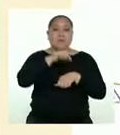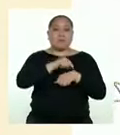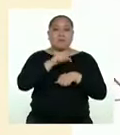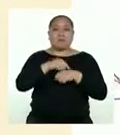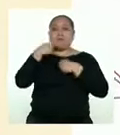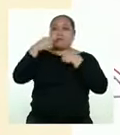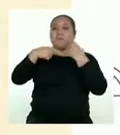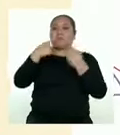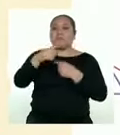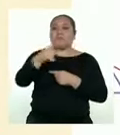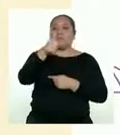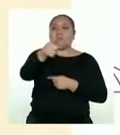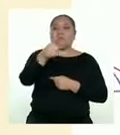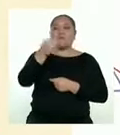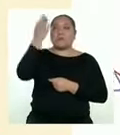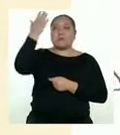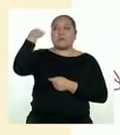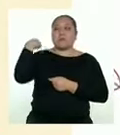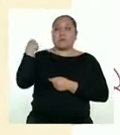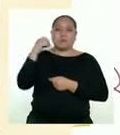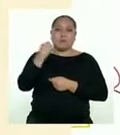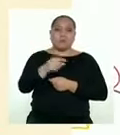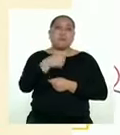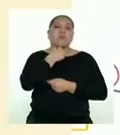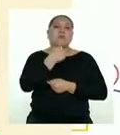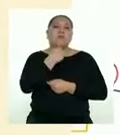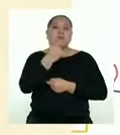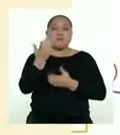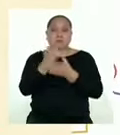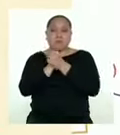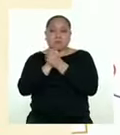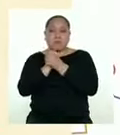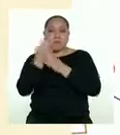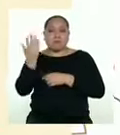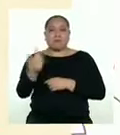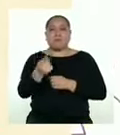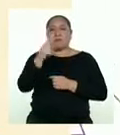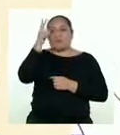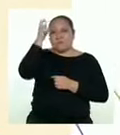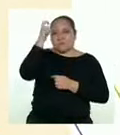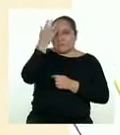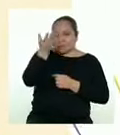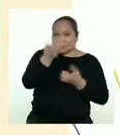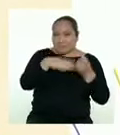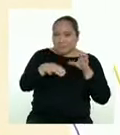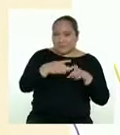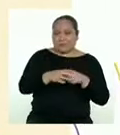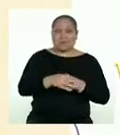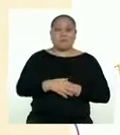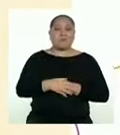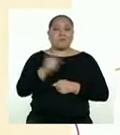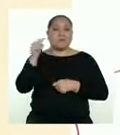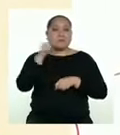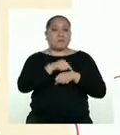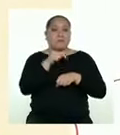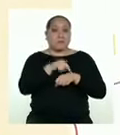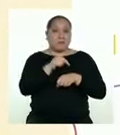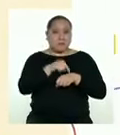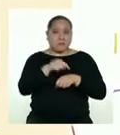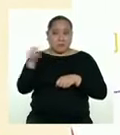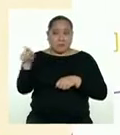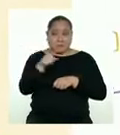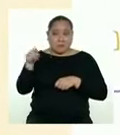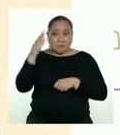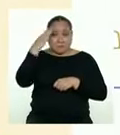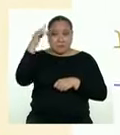para contarles de tu adolescencia. De las cosas que te gustaban de tus amigos, de las travesuras que hiciste. Es hora de que sepan que tú también